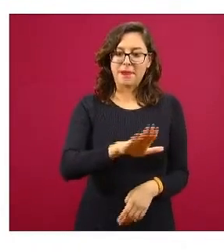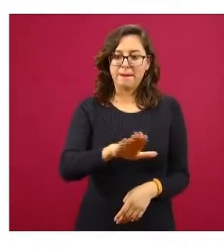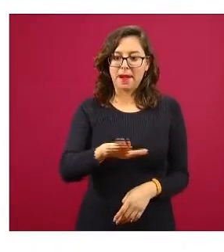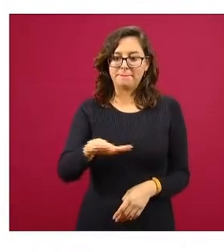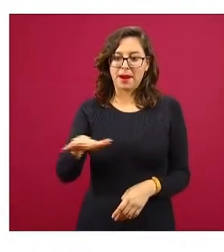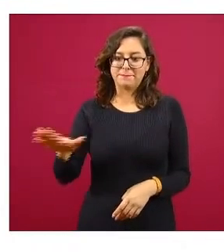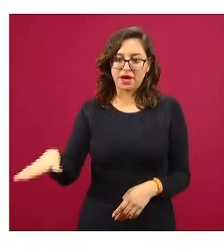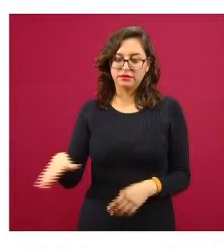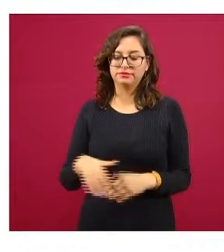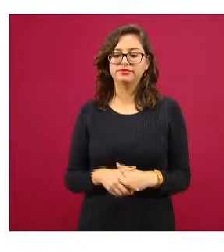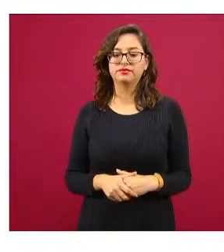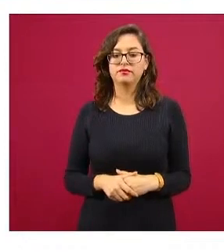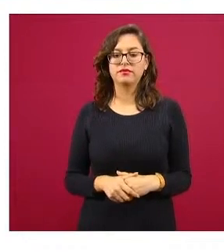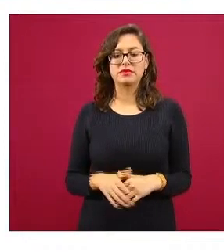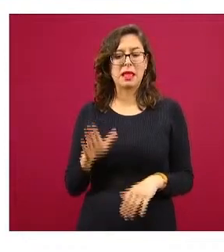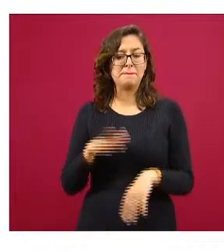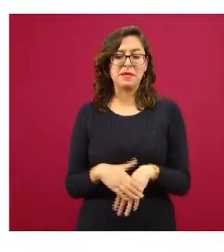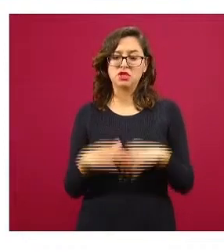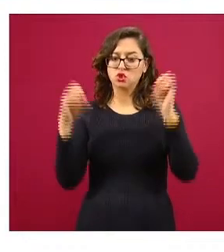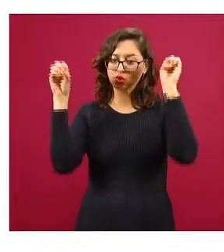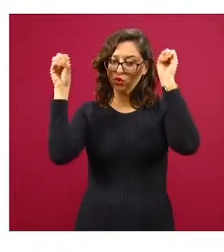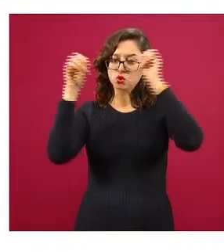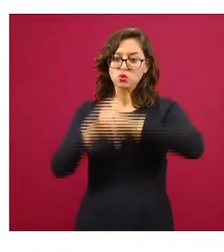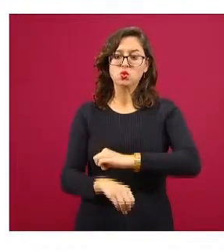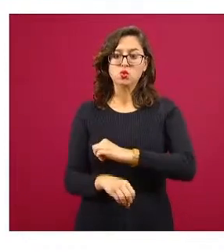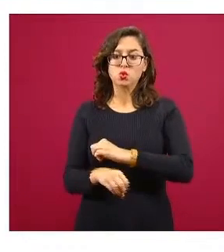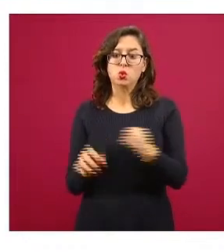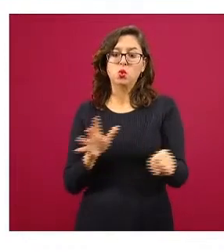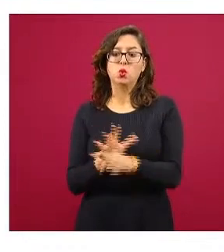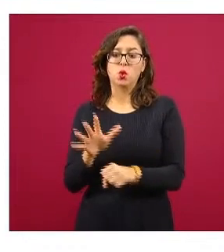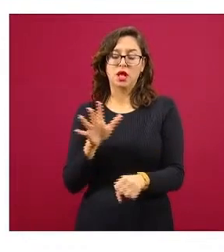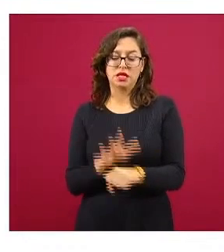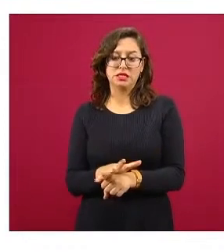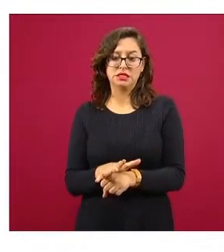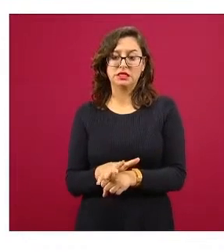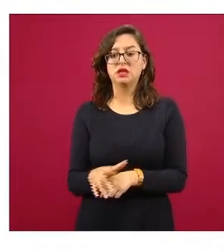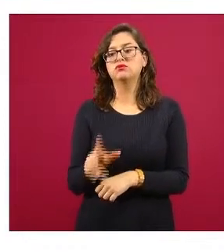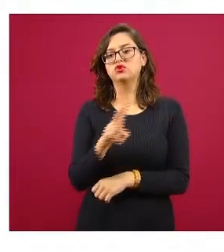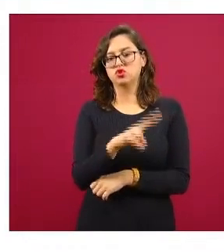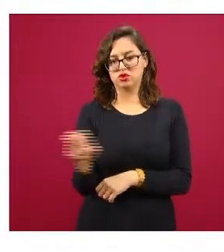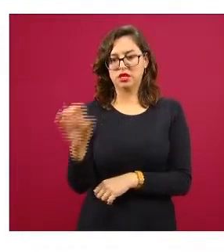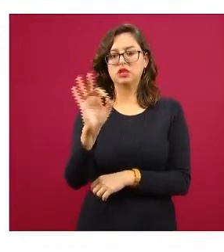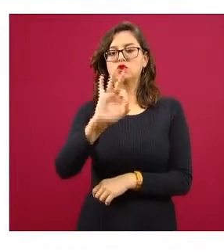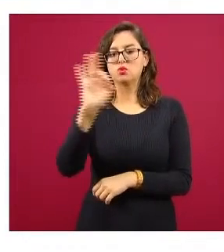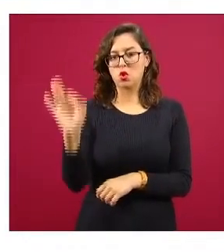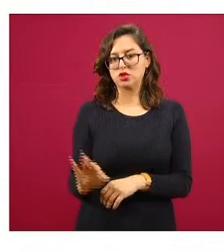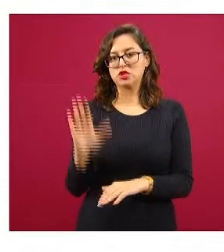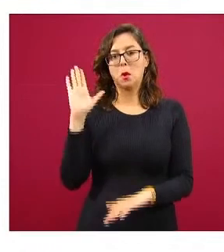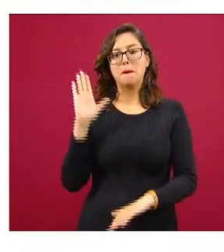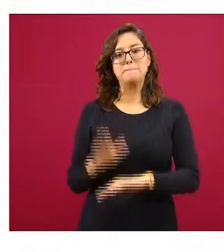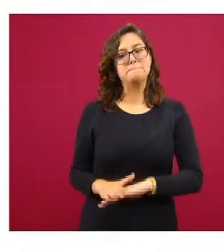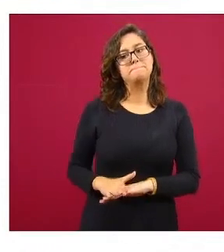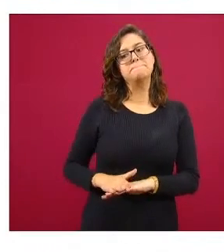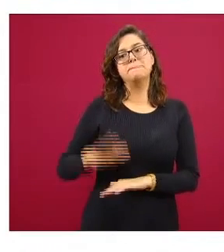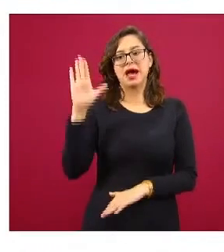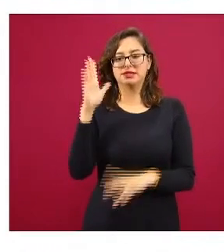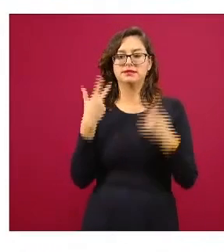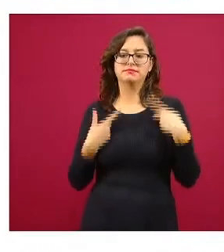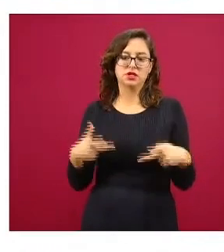mortalidad el más oscuro siendo superior a 200% de aumento de